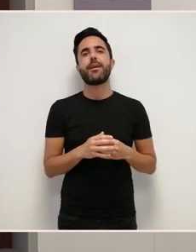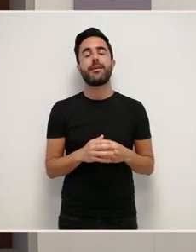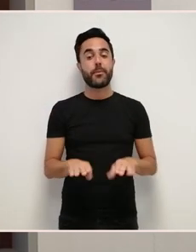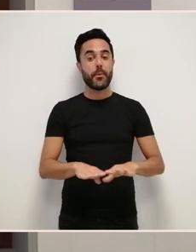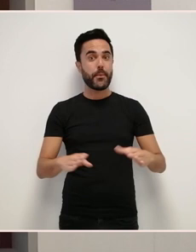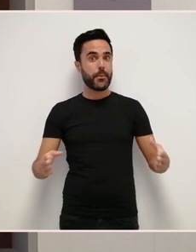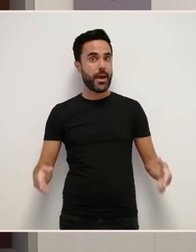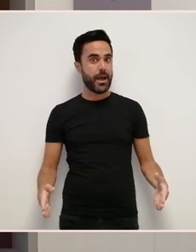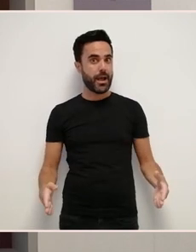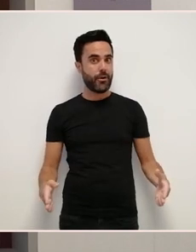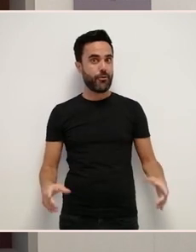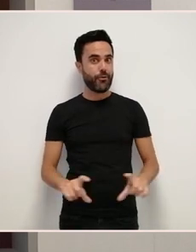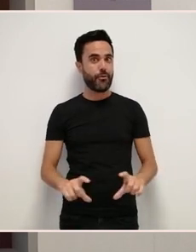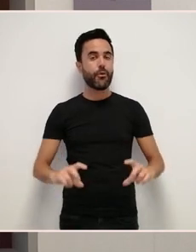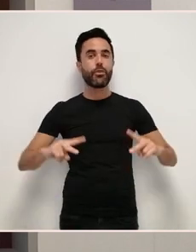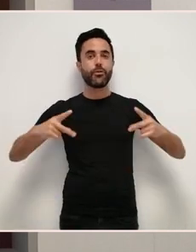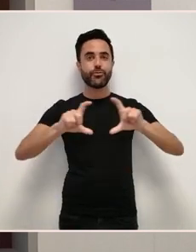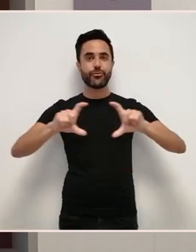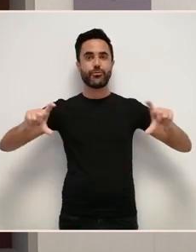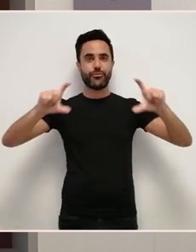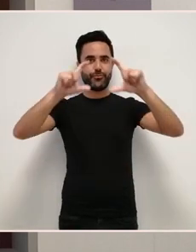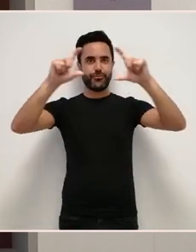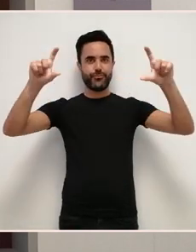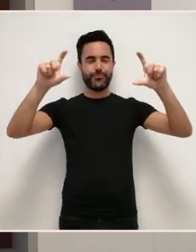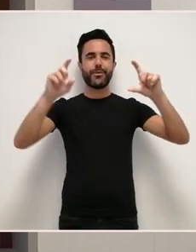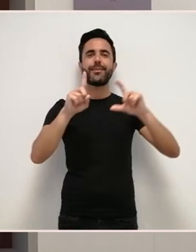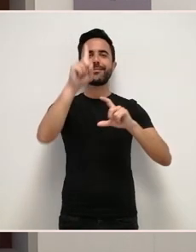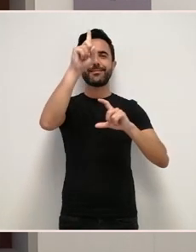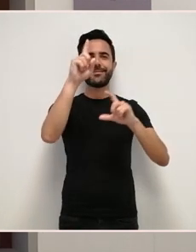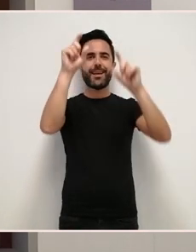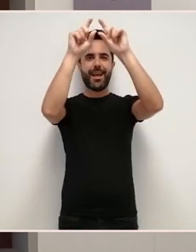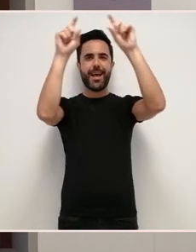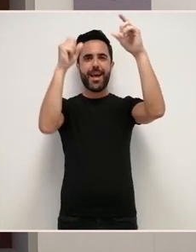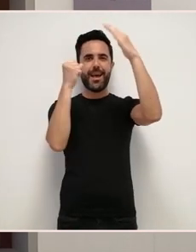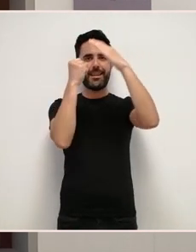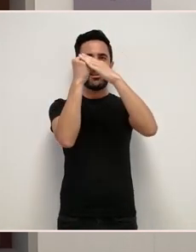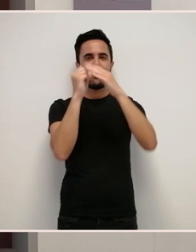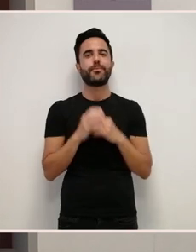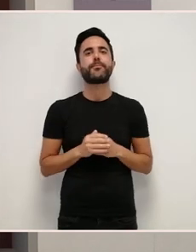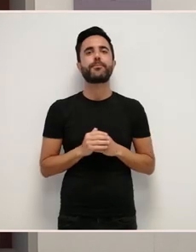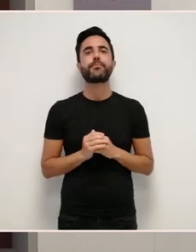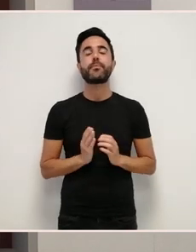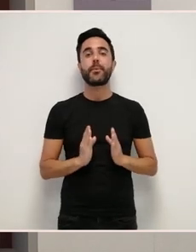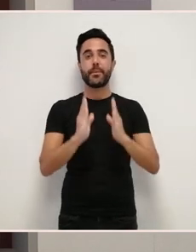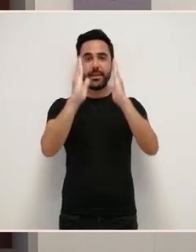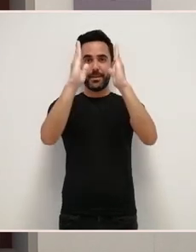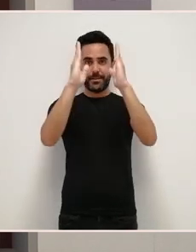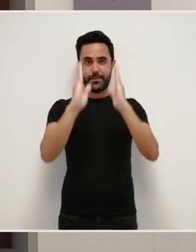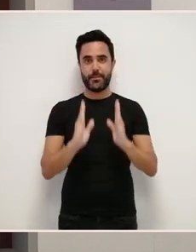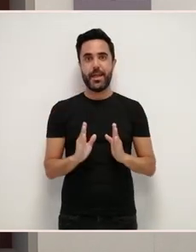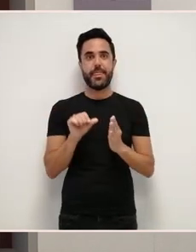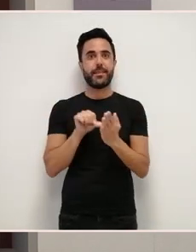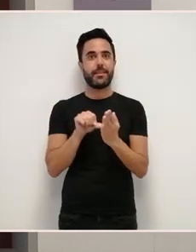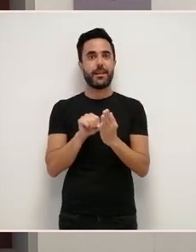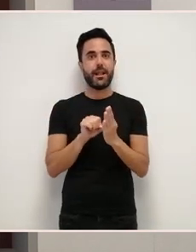cun banco Dous corpos e un ático E verticalmente dividíase en cinco vías